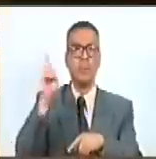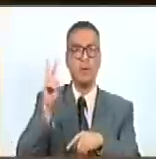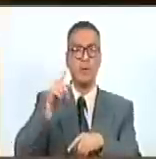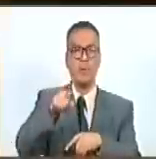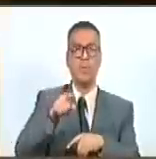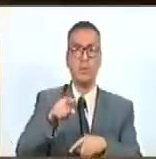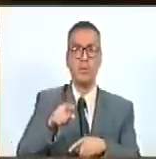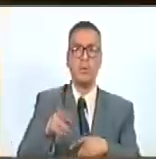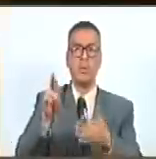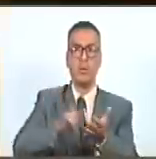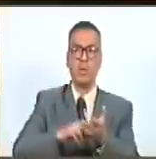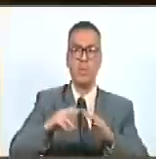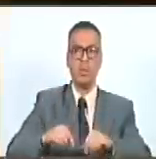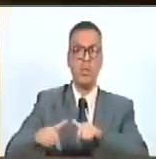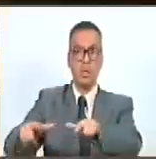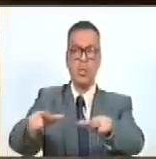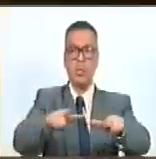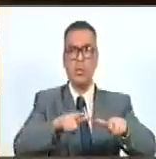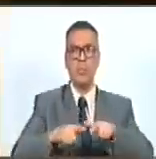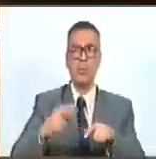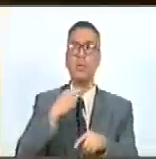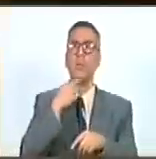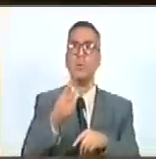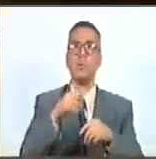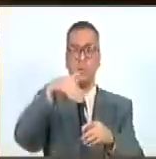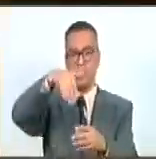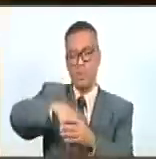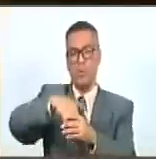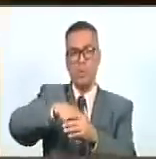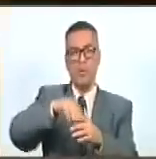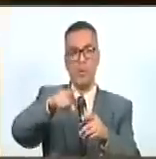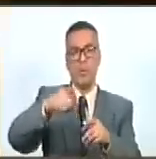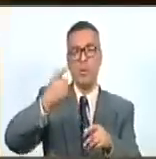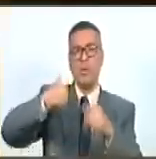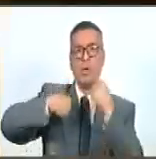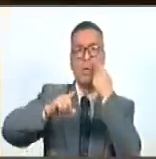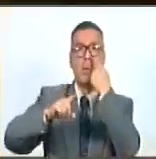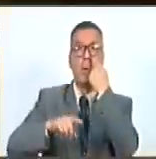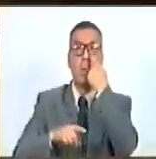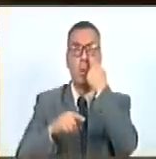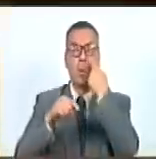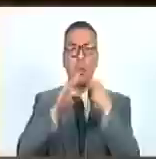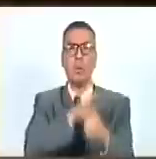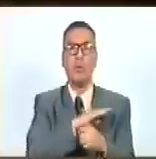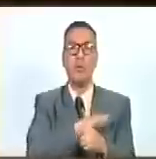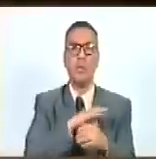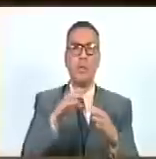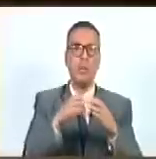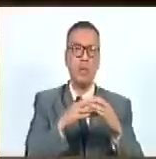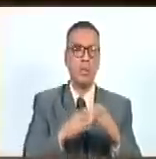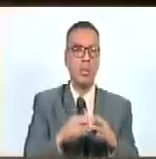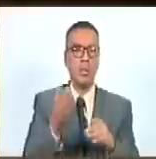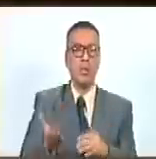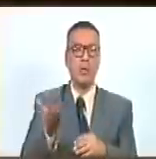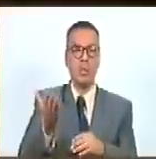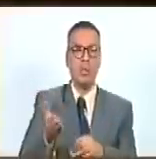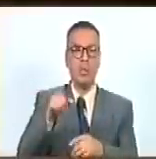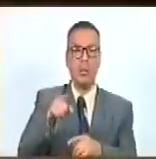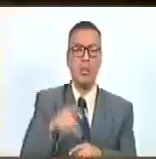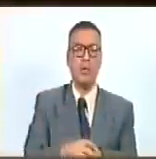recupere los espacios de voz y voto que le corresponden por su ubicación y su importancia